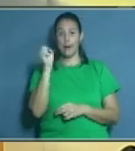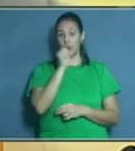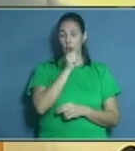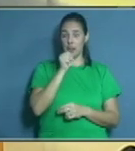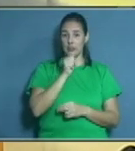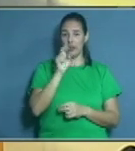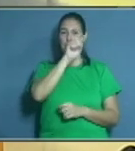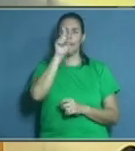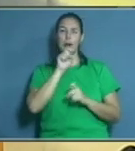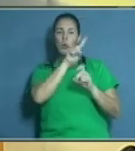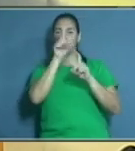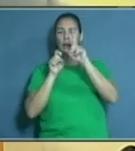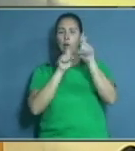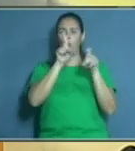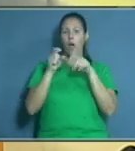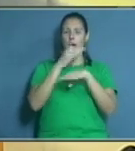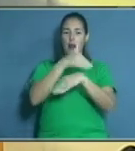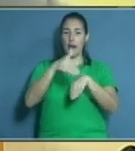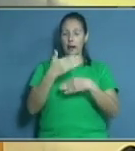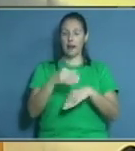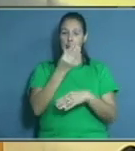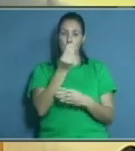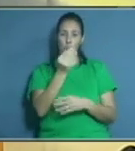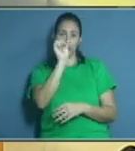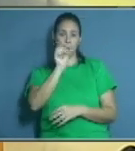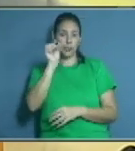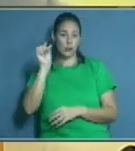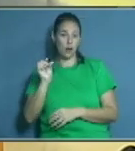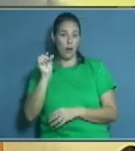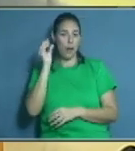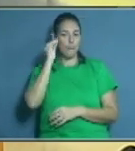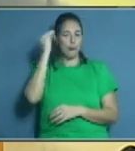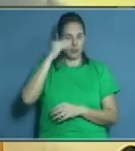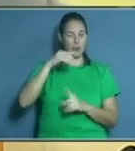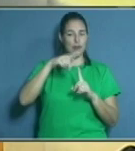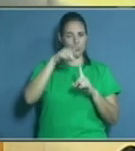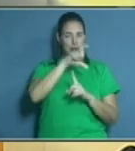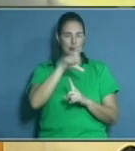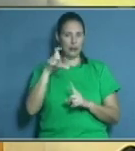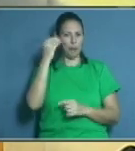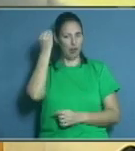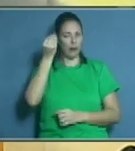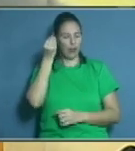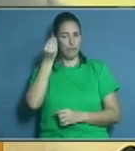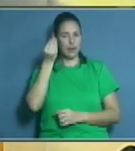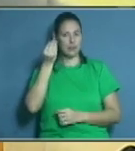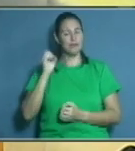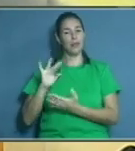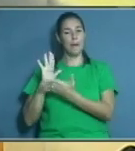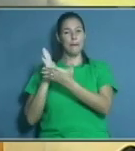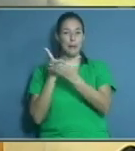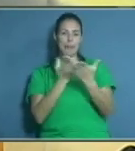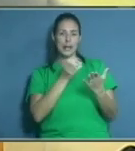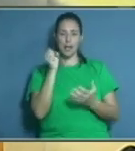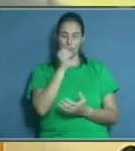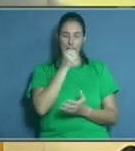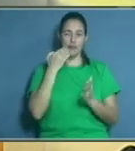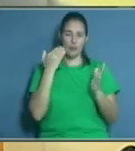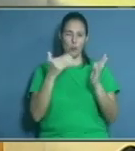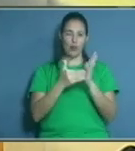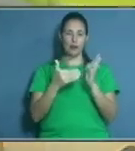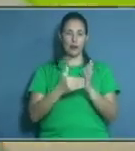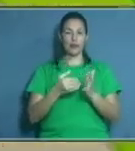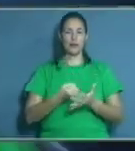algunos holguineros en las calles de nuestra ciudad a propósito del tema de la tarde. Así que, Ian Carlos, bienvenido y muy buenas tardes para ti.